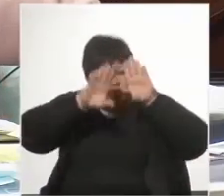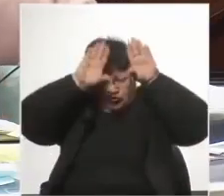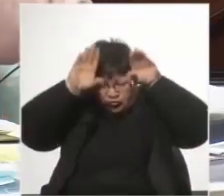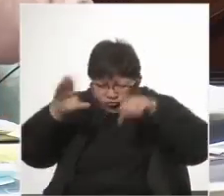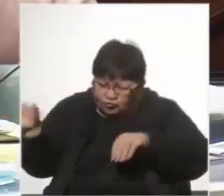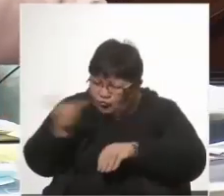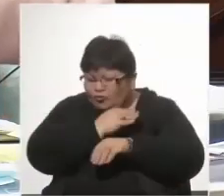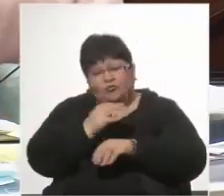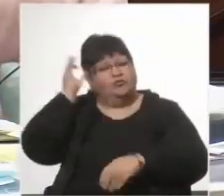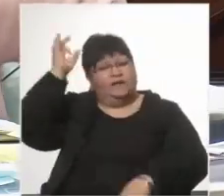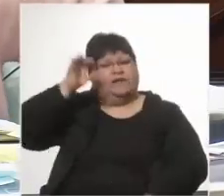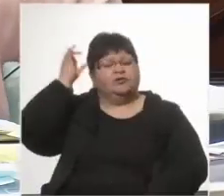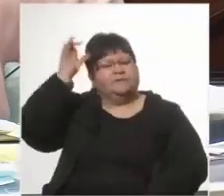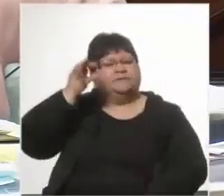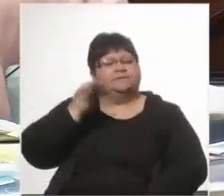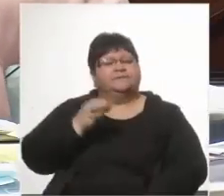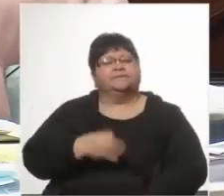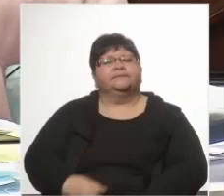senadores.